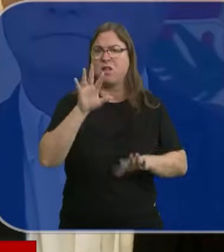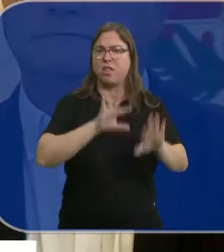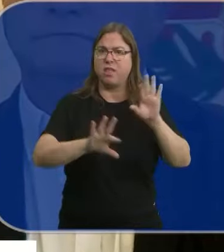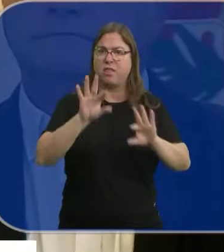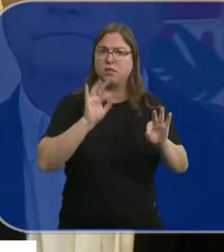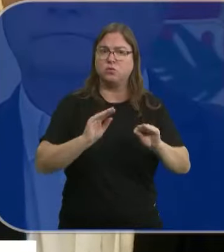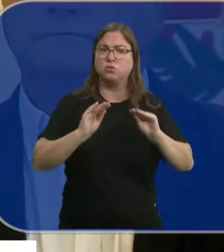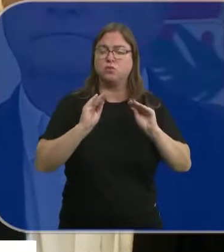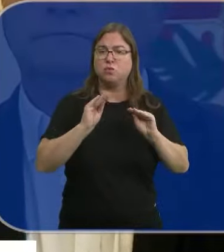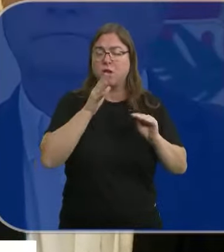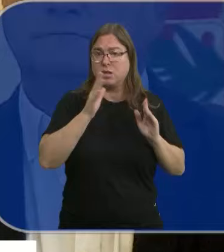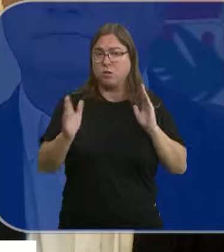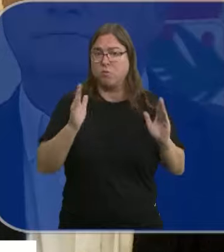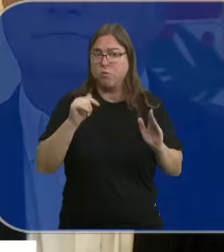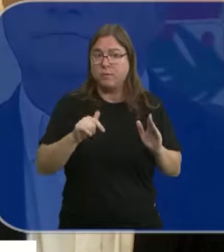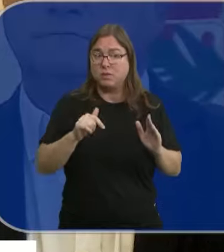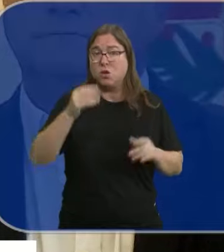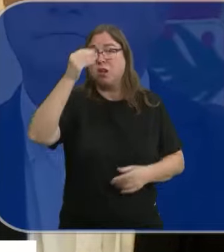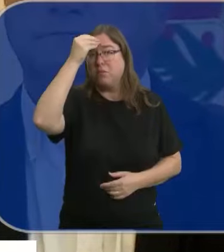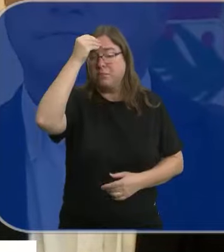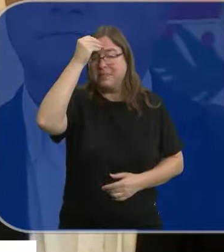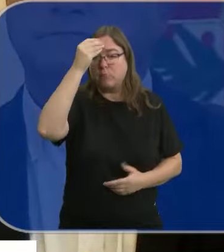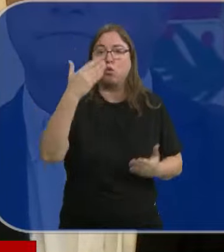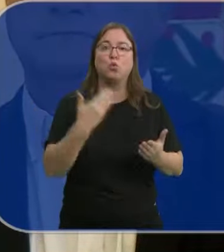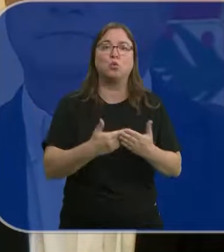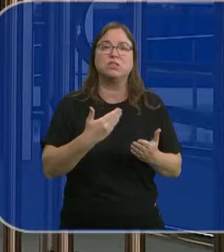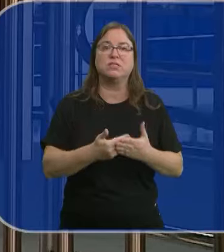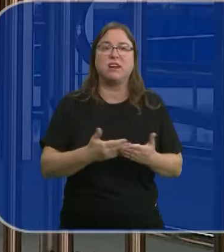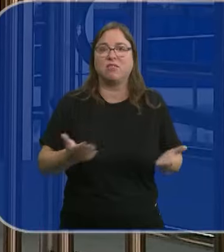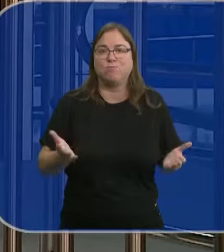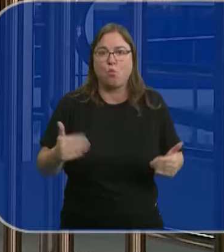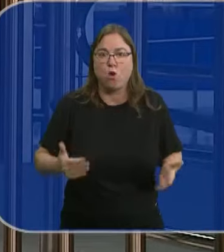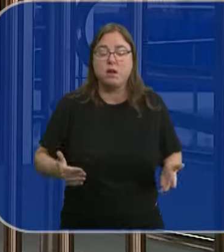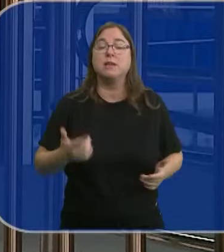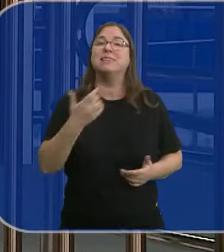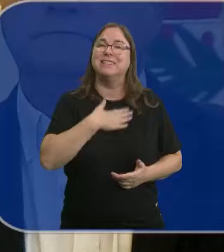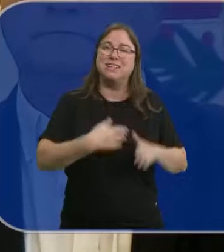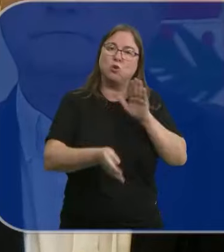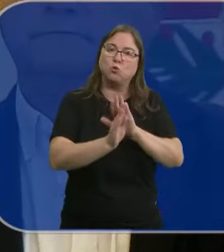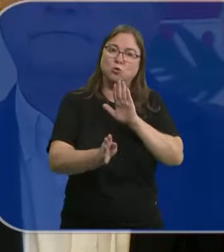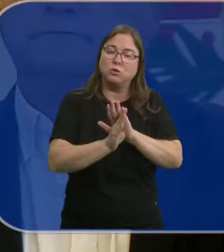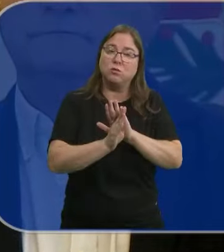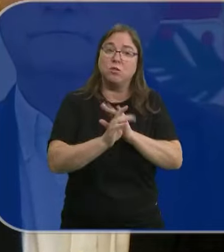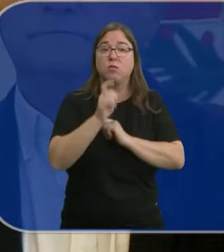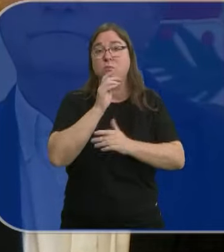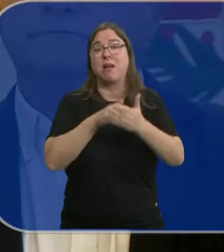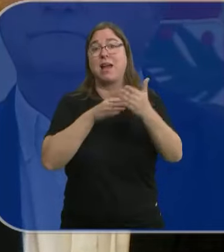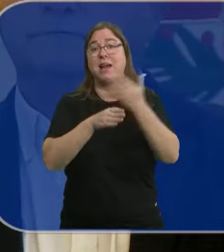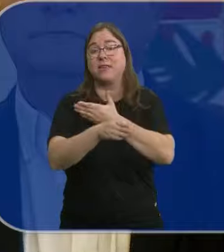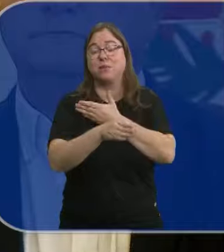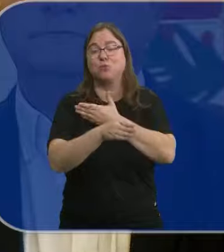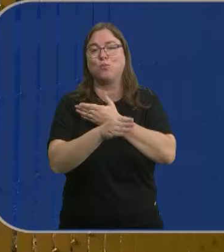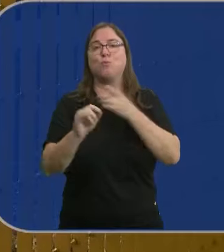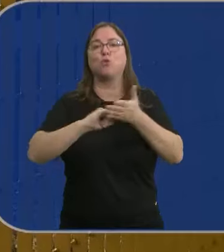decisión que en este momento entendemos que no tiene una justificación. Buscarán mantener la actividad. A través del protocolo